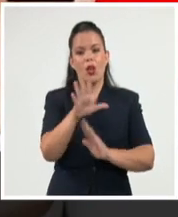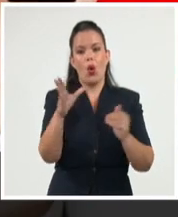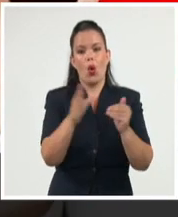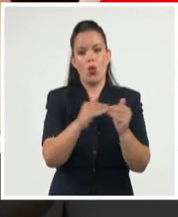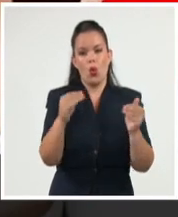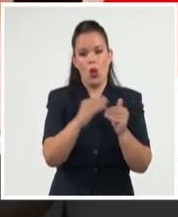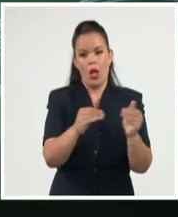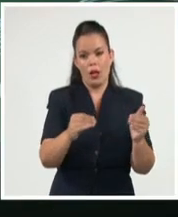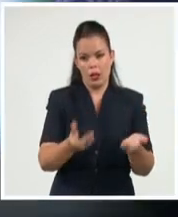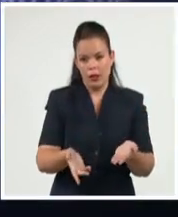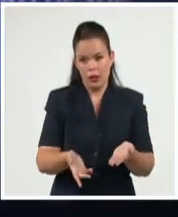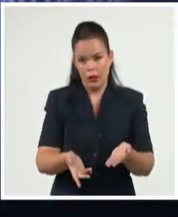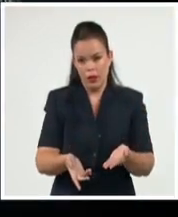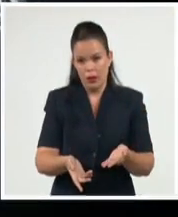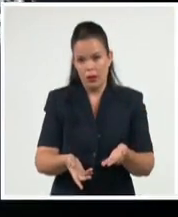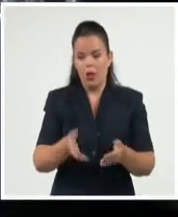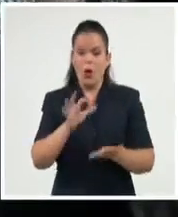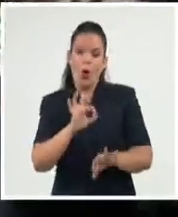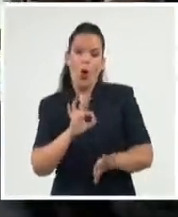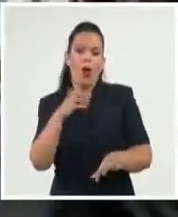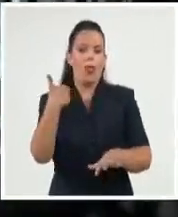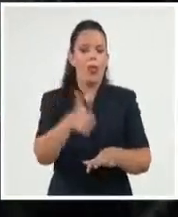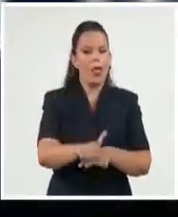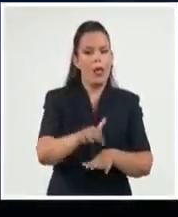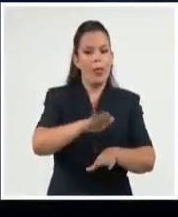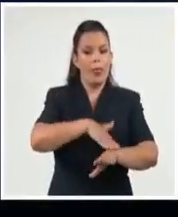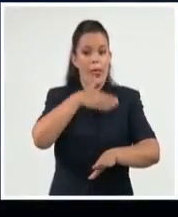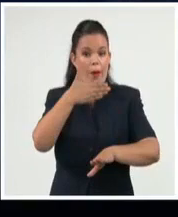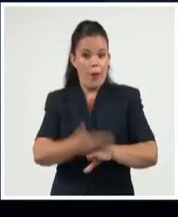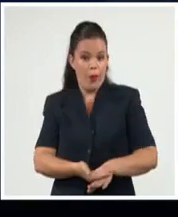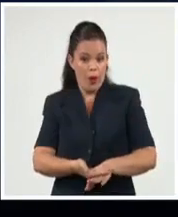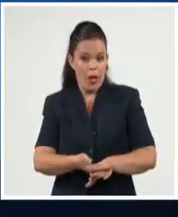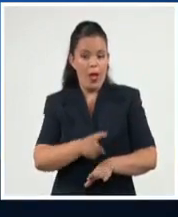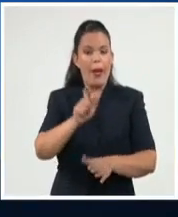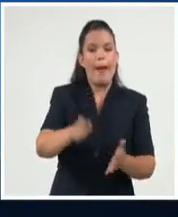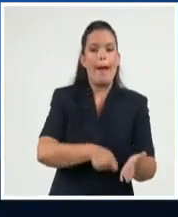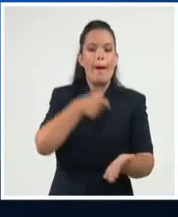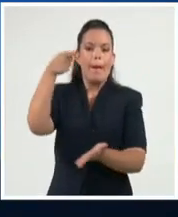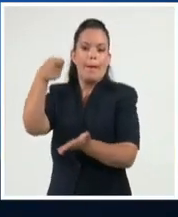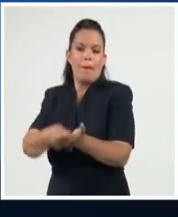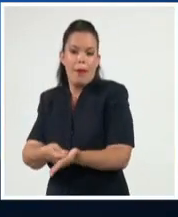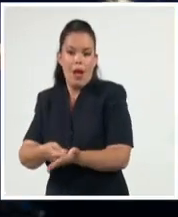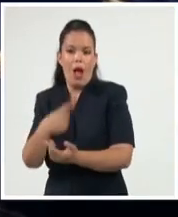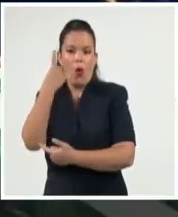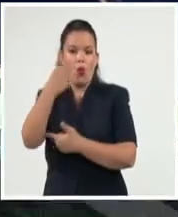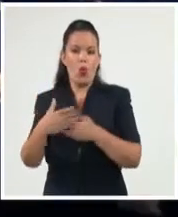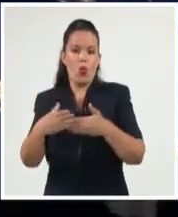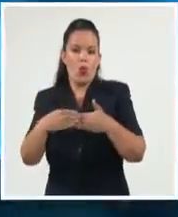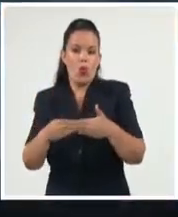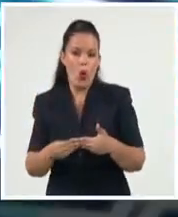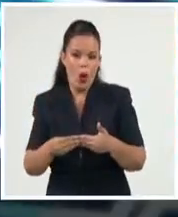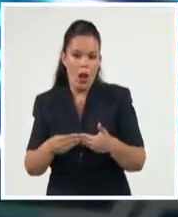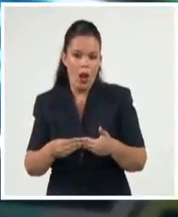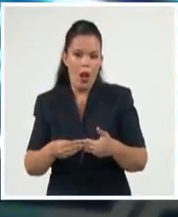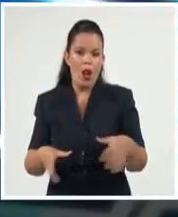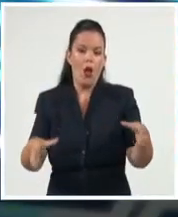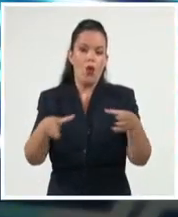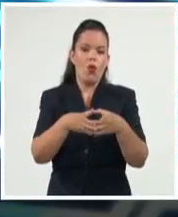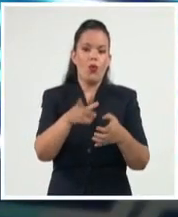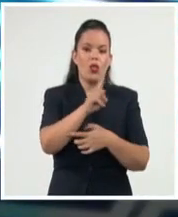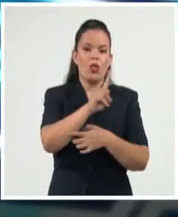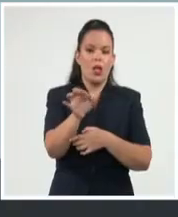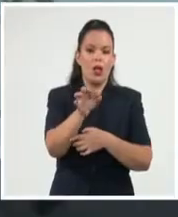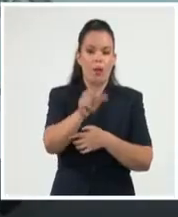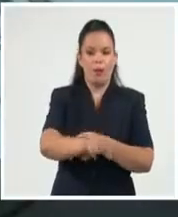comercial. Luego Western Union pagaba a Fincimex 1 dólar por cada 100 remesados. Este pago ocurría por prestación de